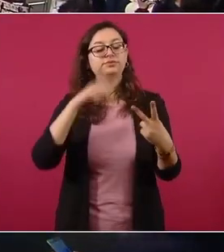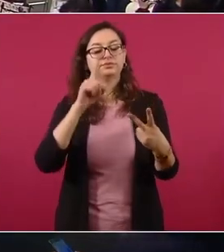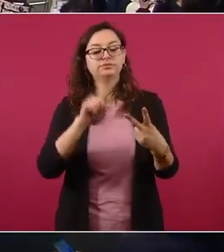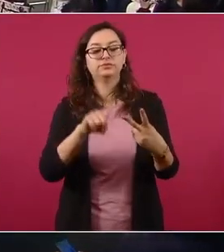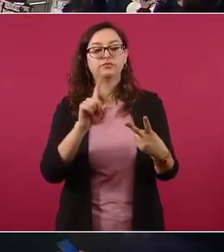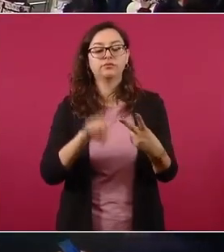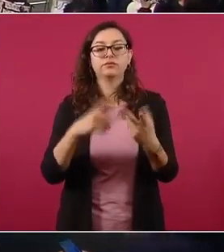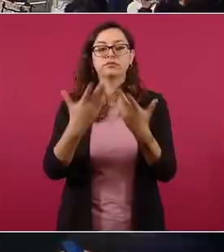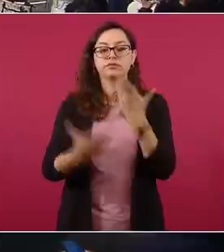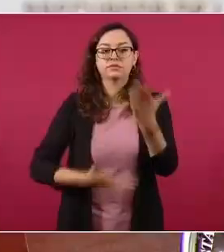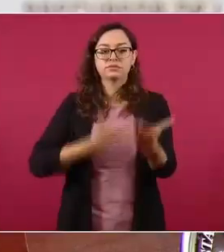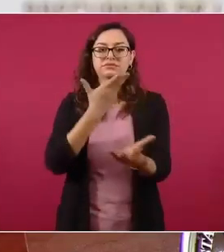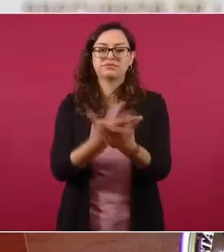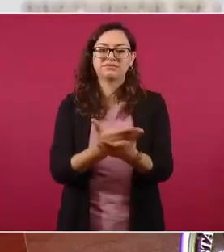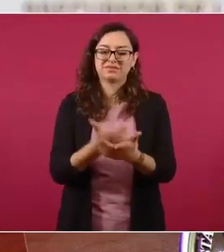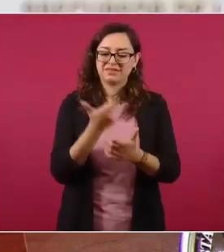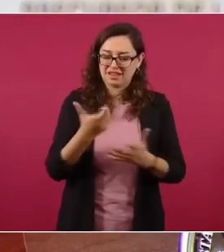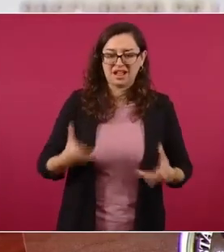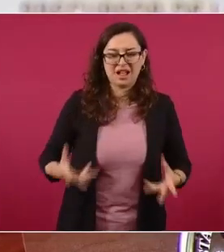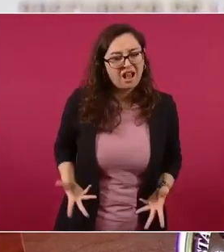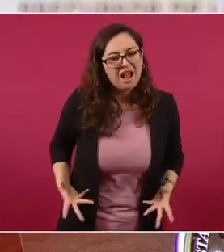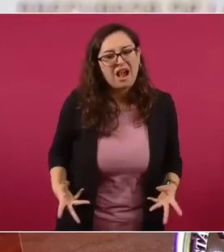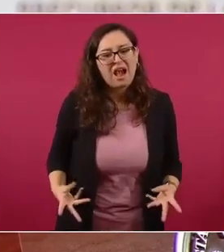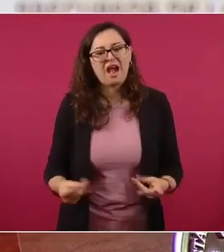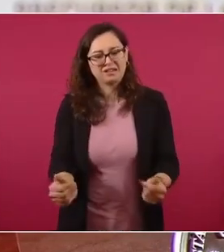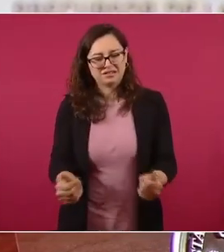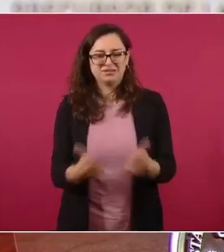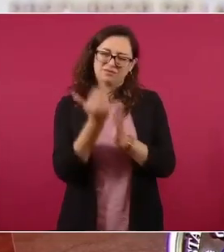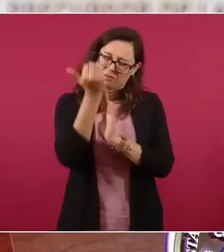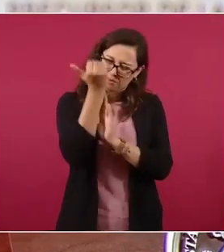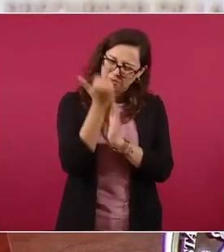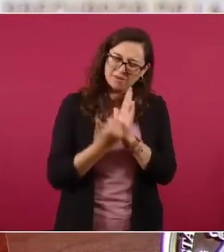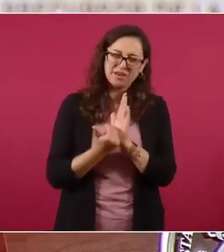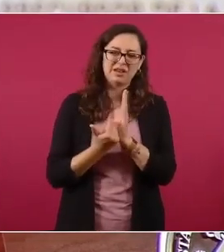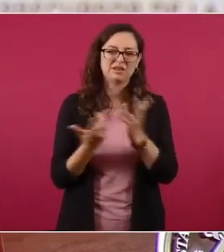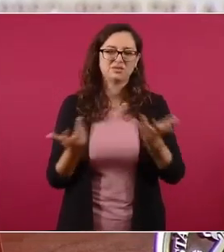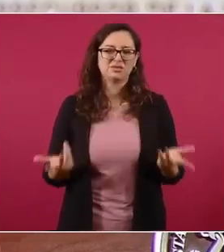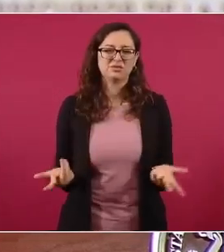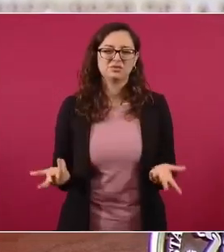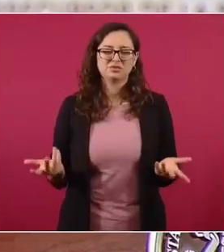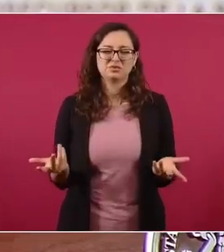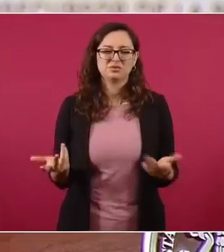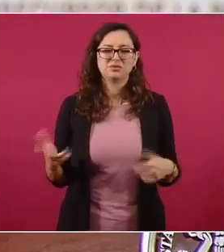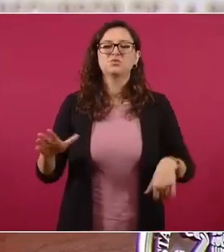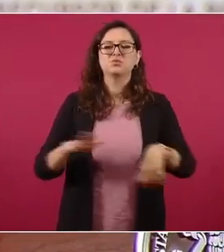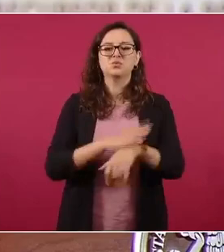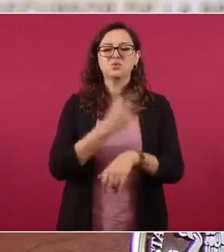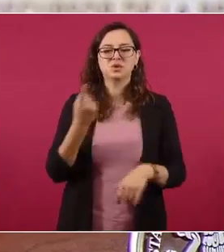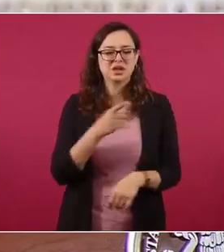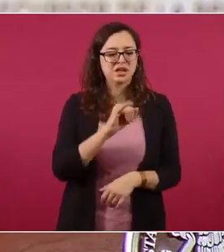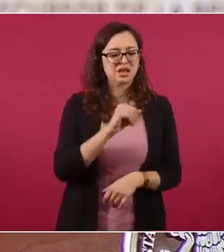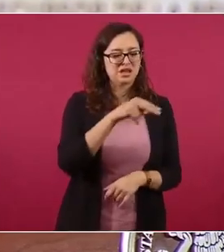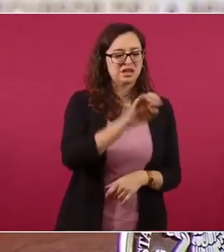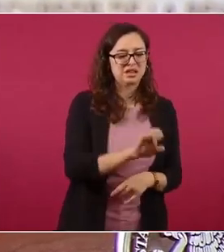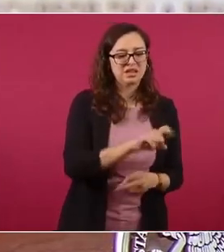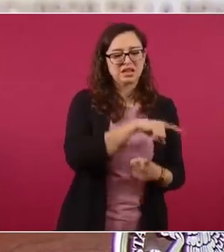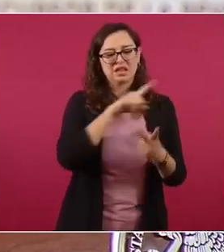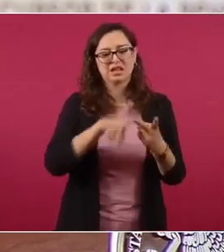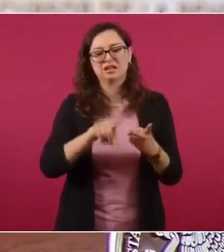Que no se gaste tanto, porque el INE, el tribunal